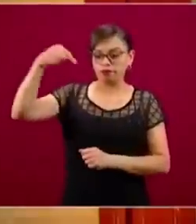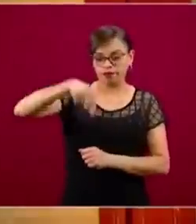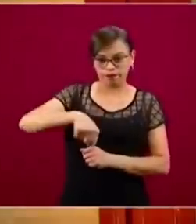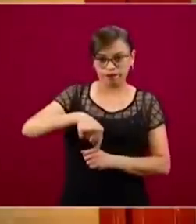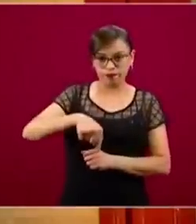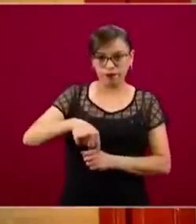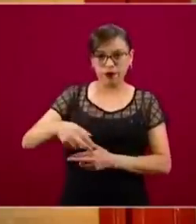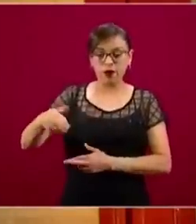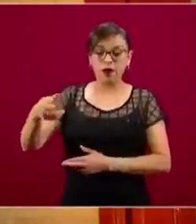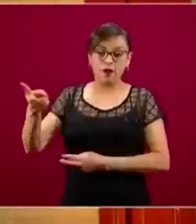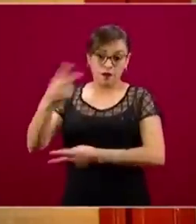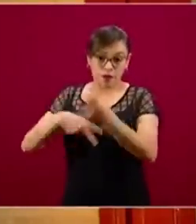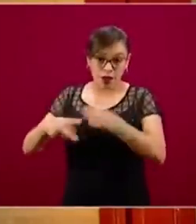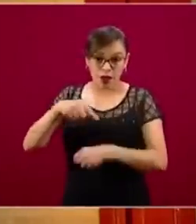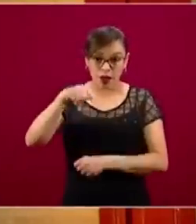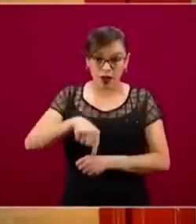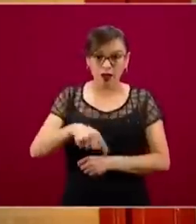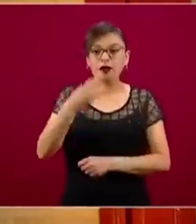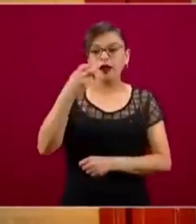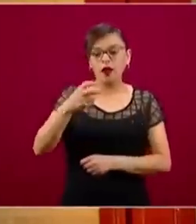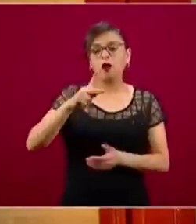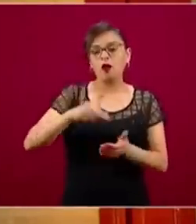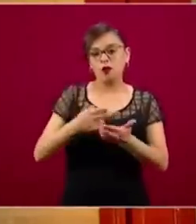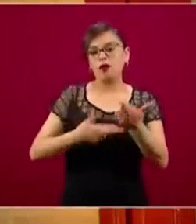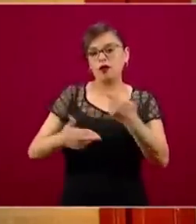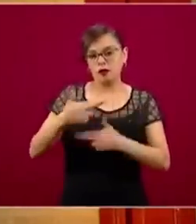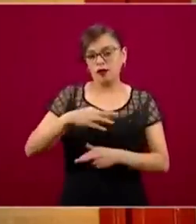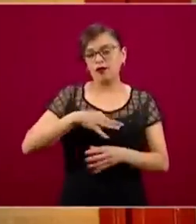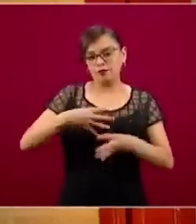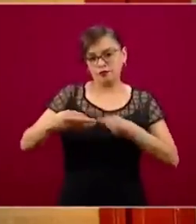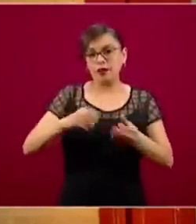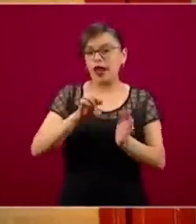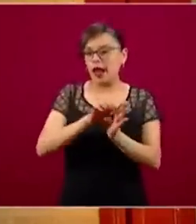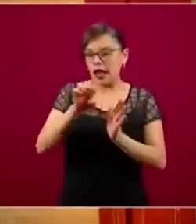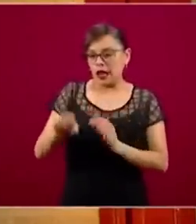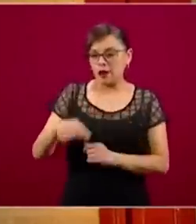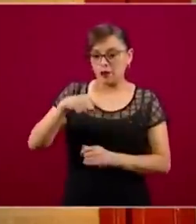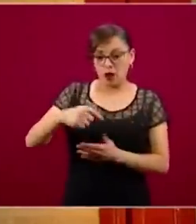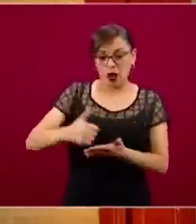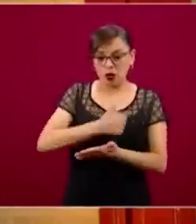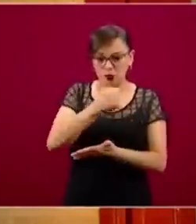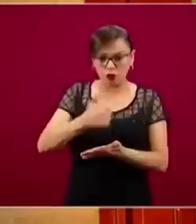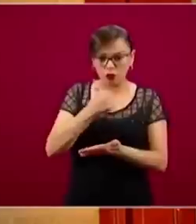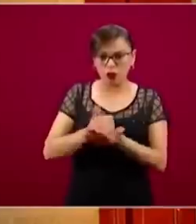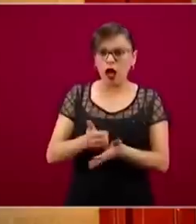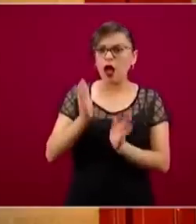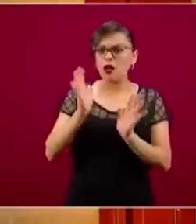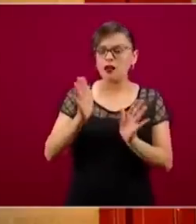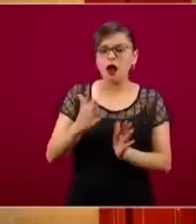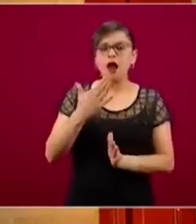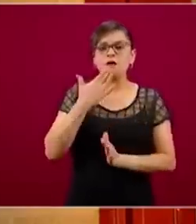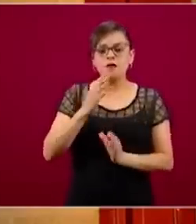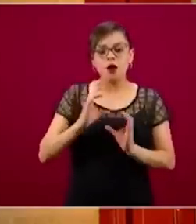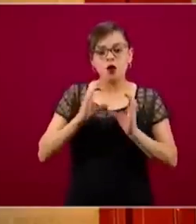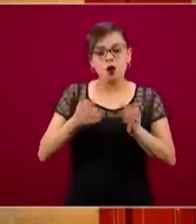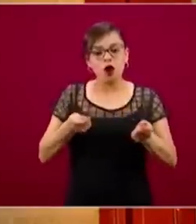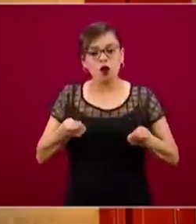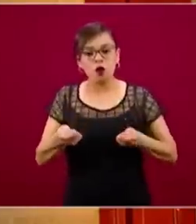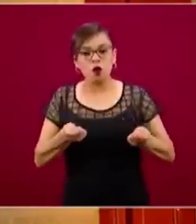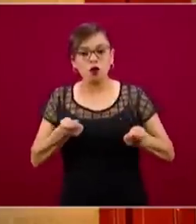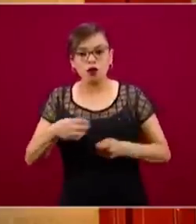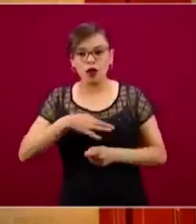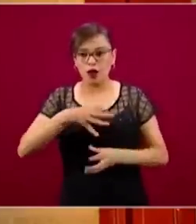que ya controló la epidemia, pero hay personas que viajan, hay personas que se desplazan desde otra parte